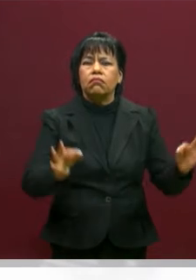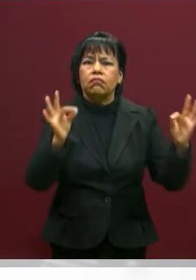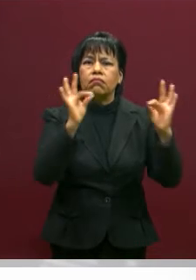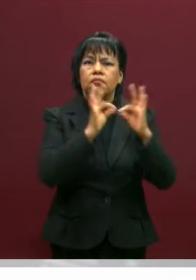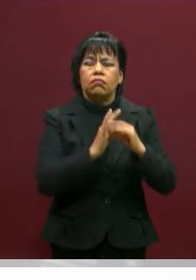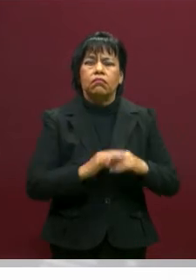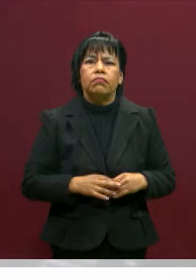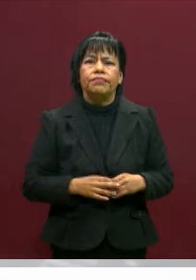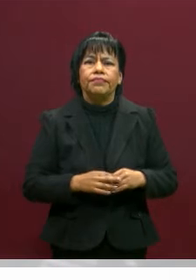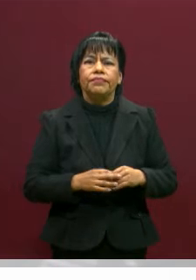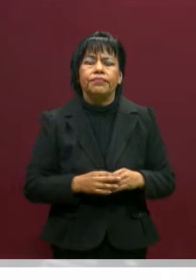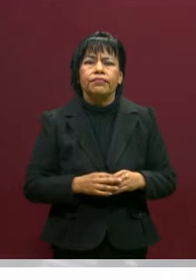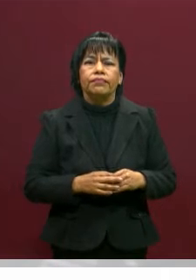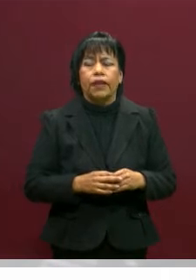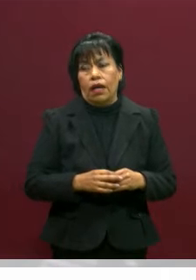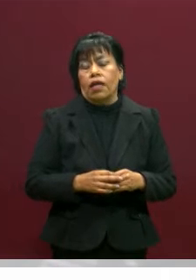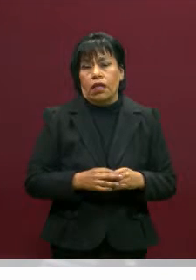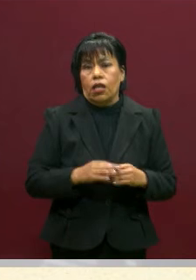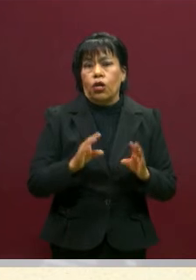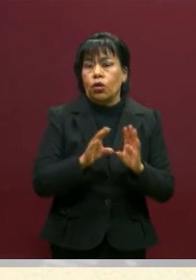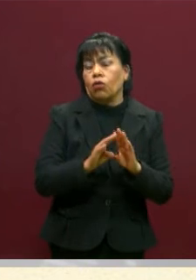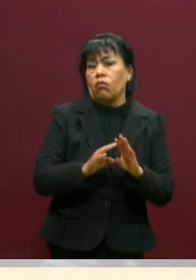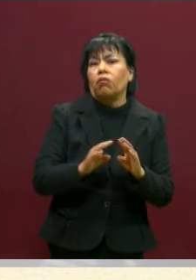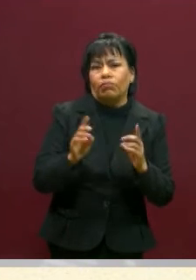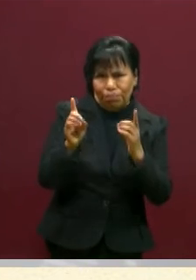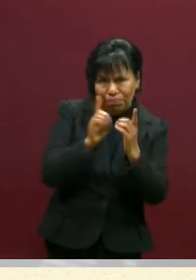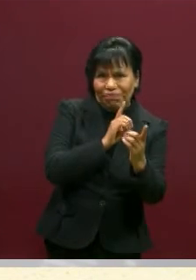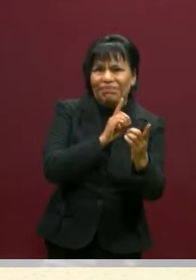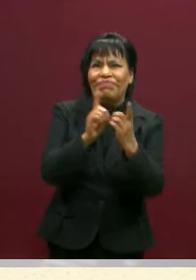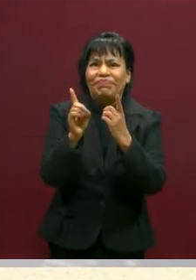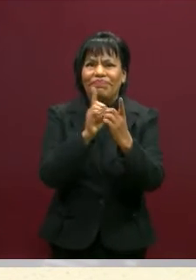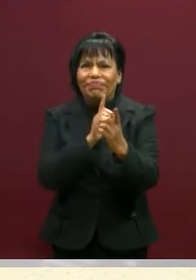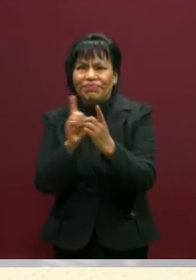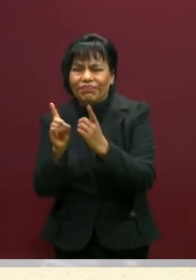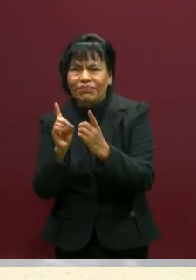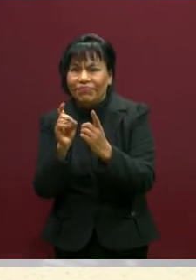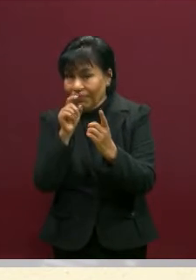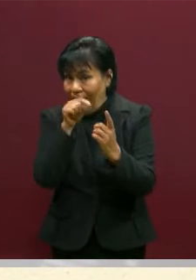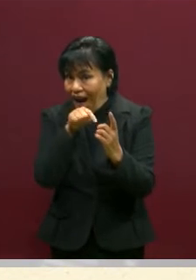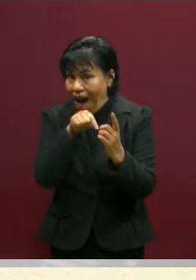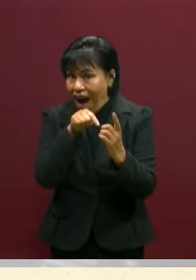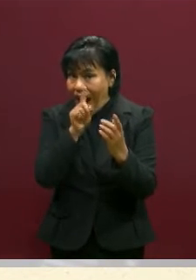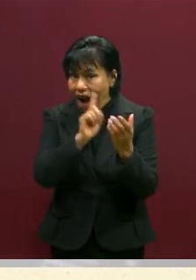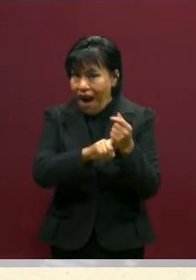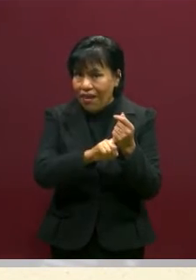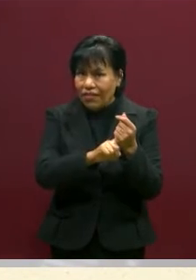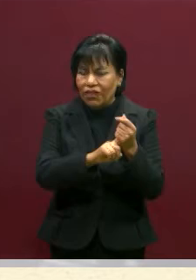Y surge en el encuentro con el otro. Esta ética. Exactamente. Surge en el encuentro con el otro.